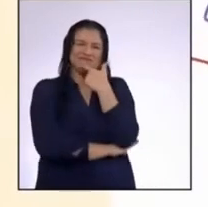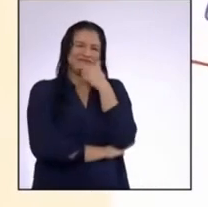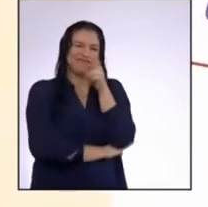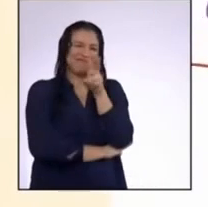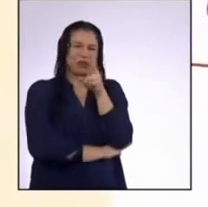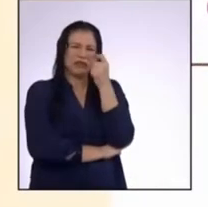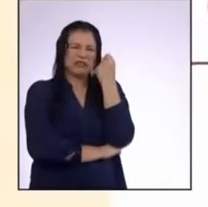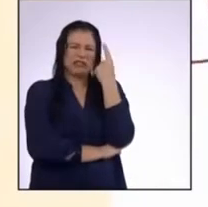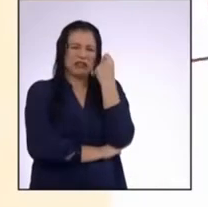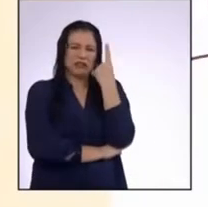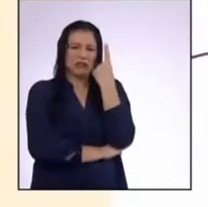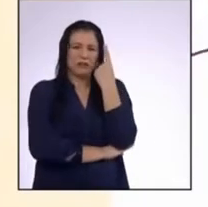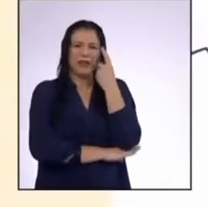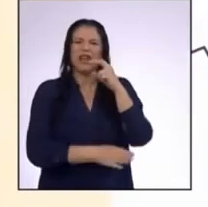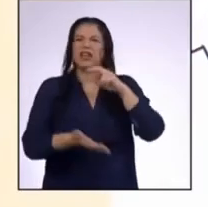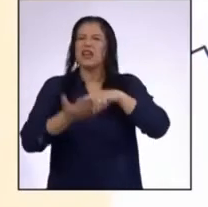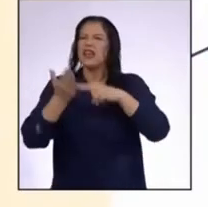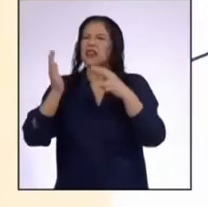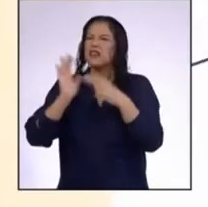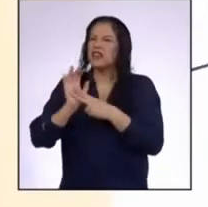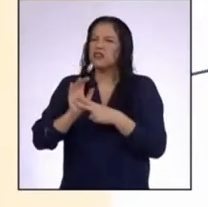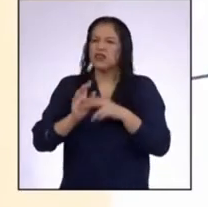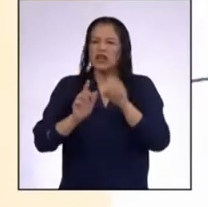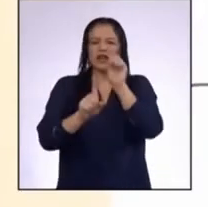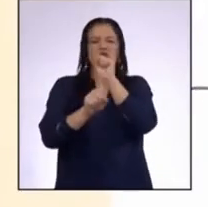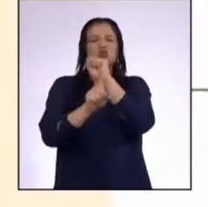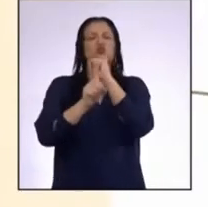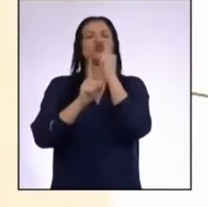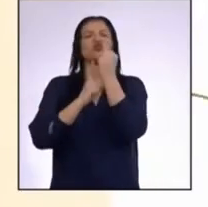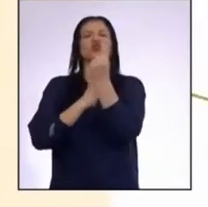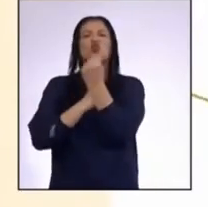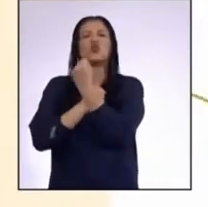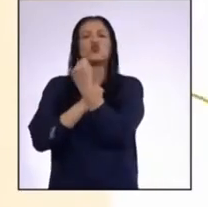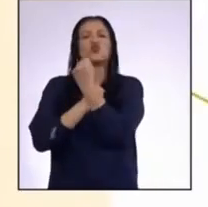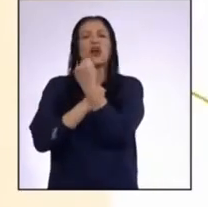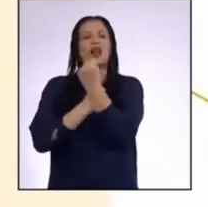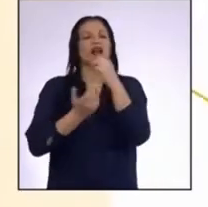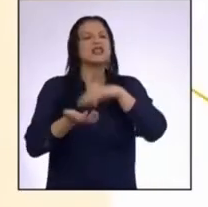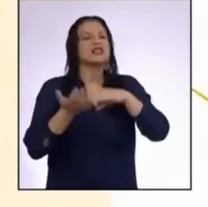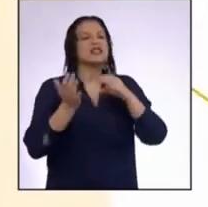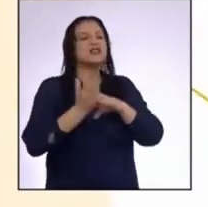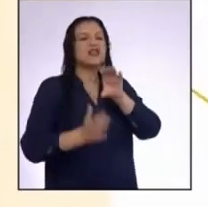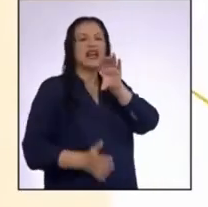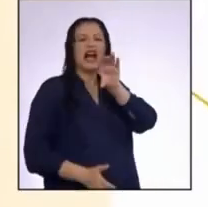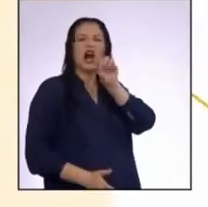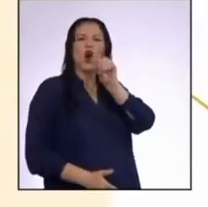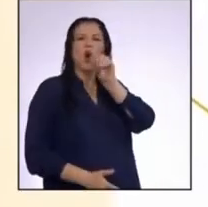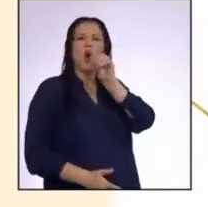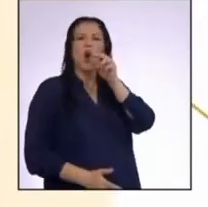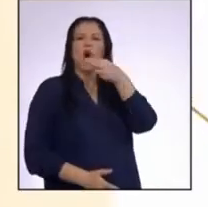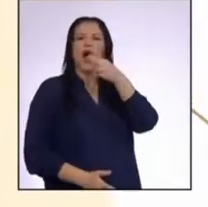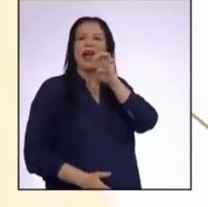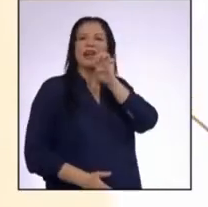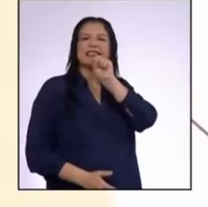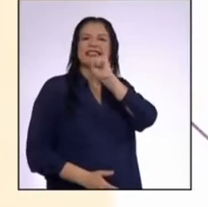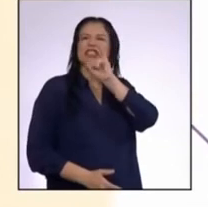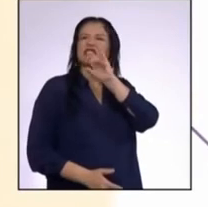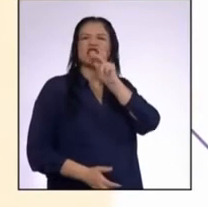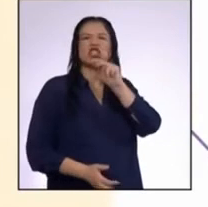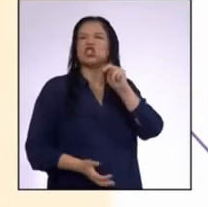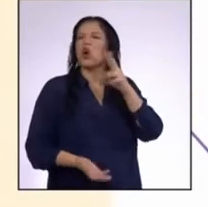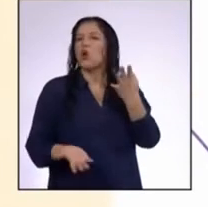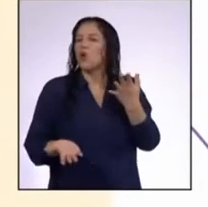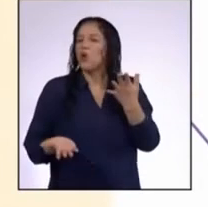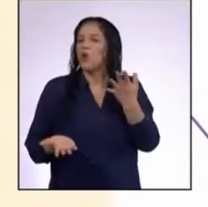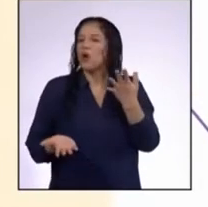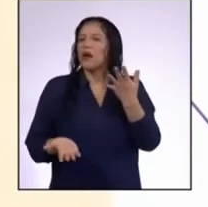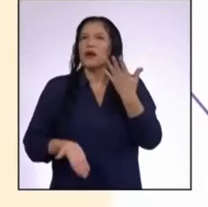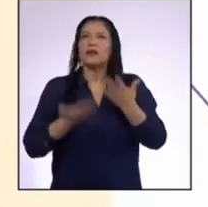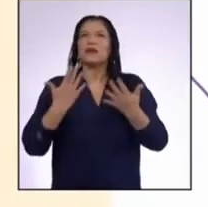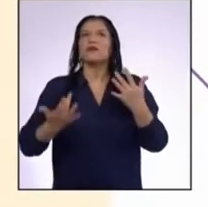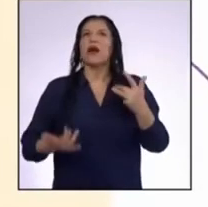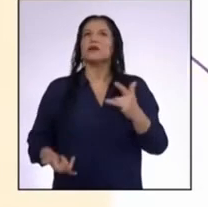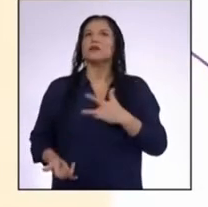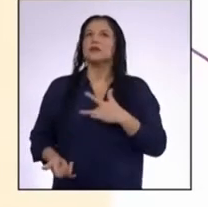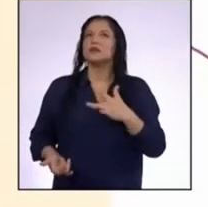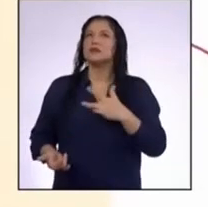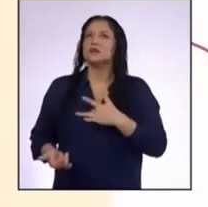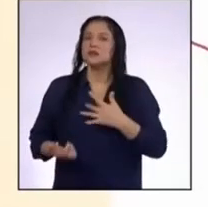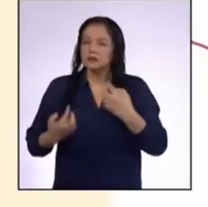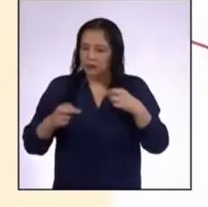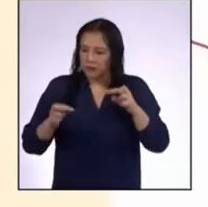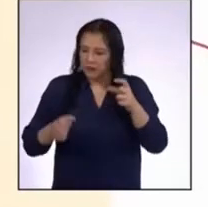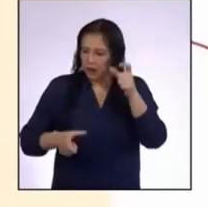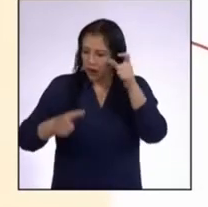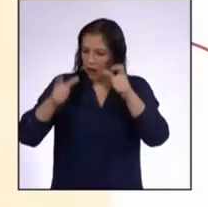esto, profesora ¿Qué significa social? ¿Qué es cohesión? ¿Puede referirse a una sensación que